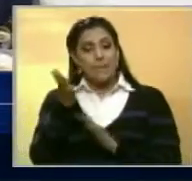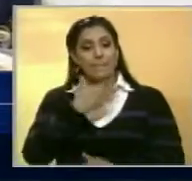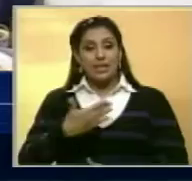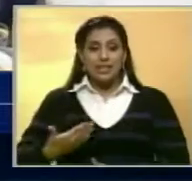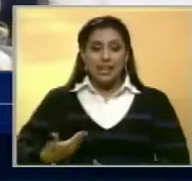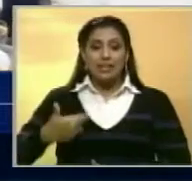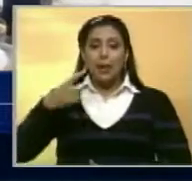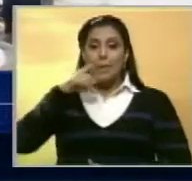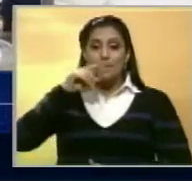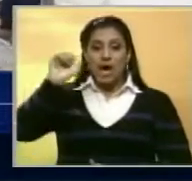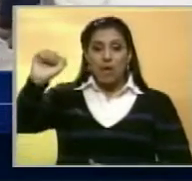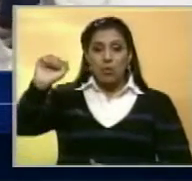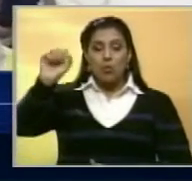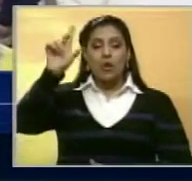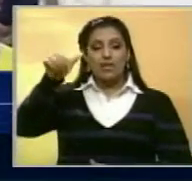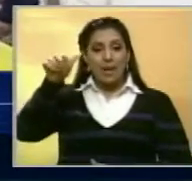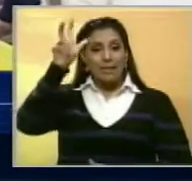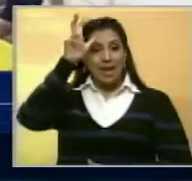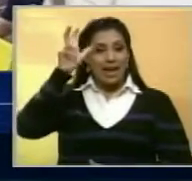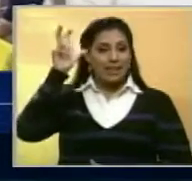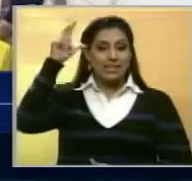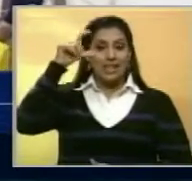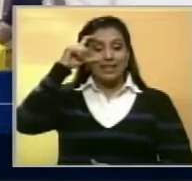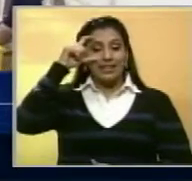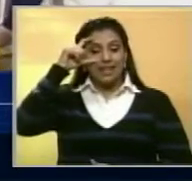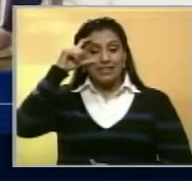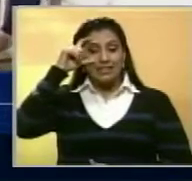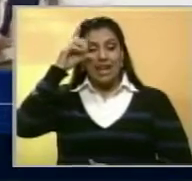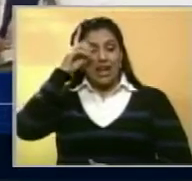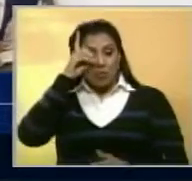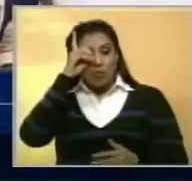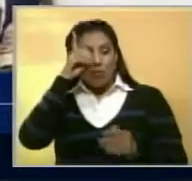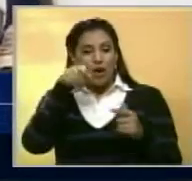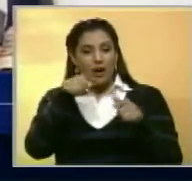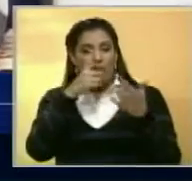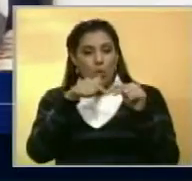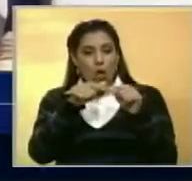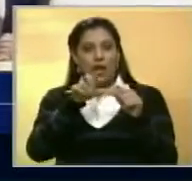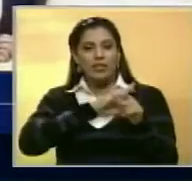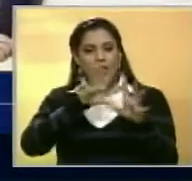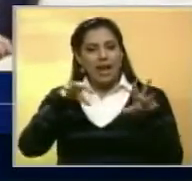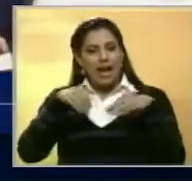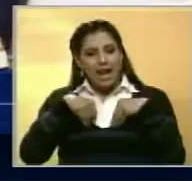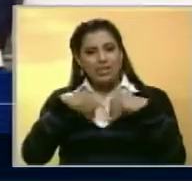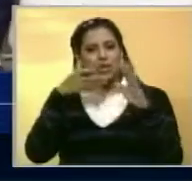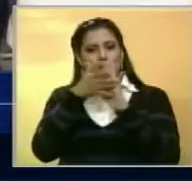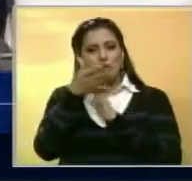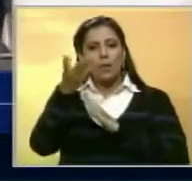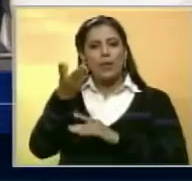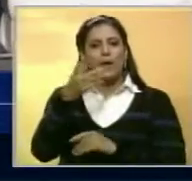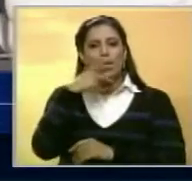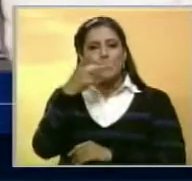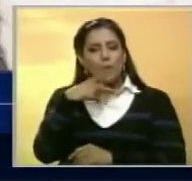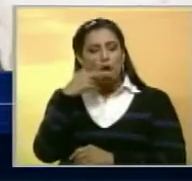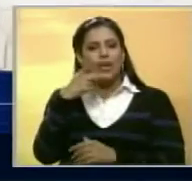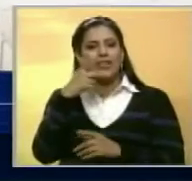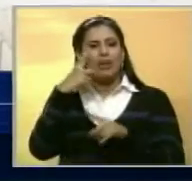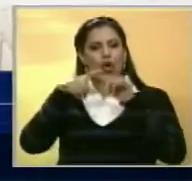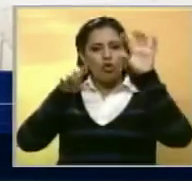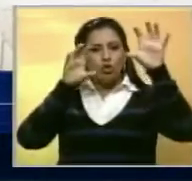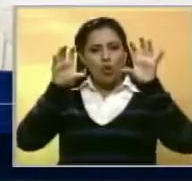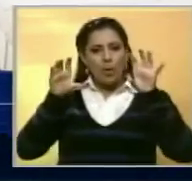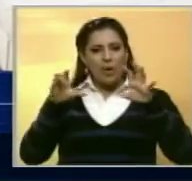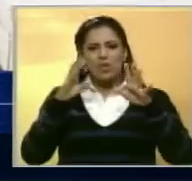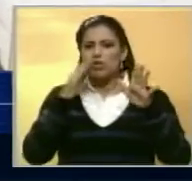Maduro y la canciller Delsi Rodríguez quienes son pues los encargados de asumir y de hablar sobre la política exterior